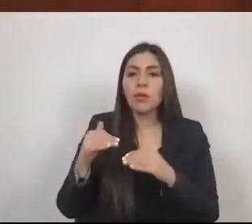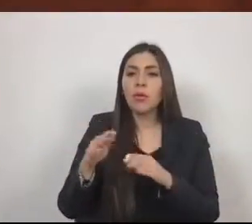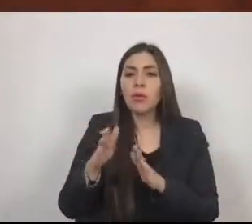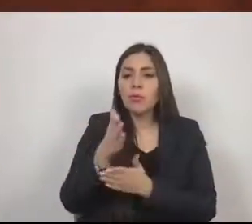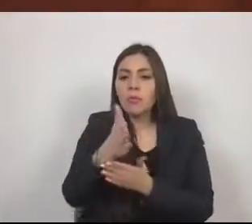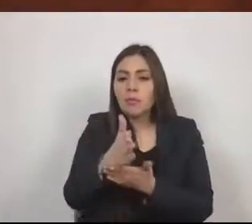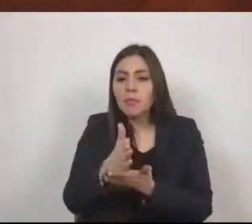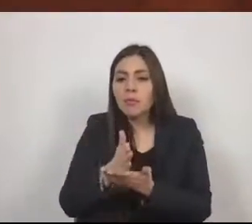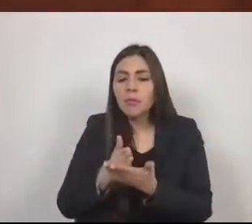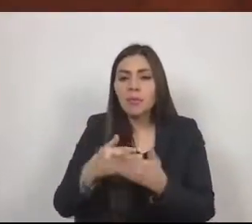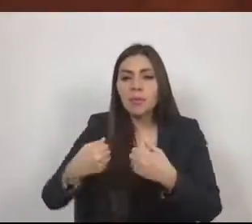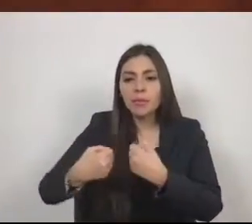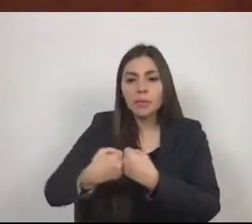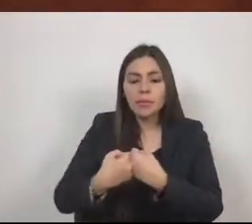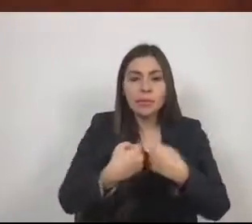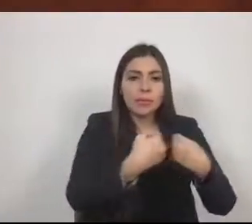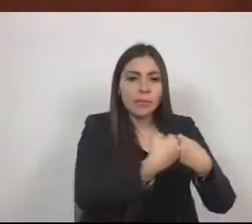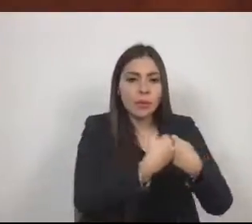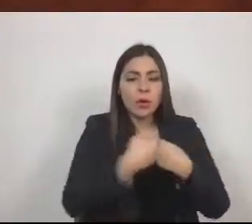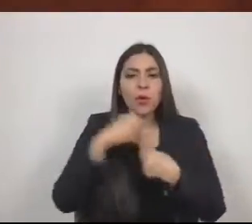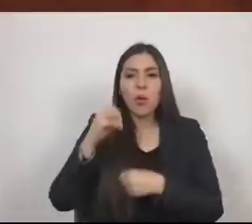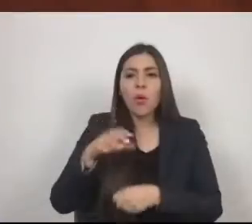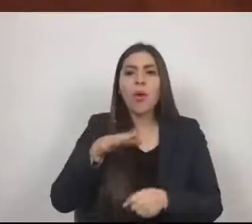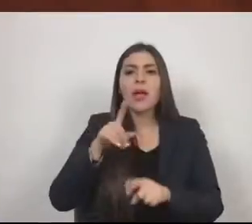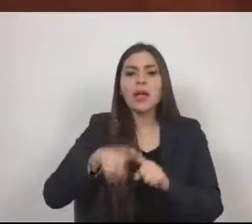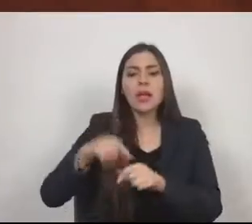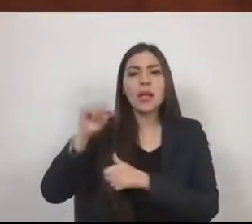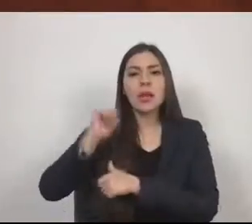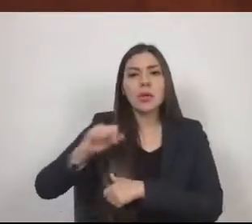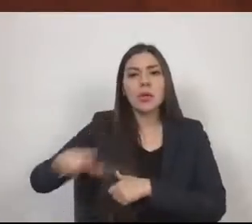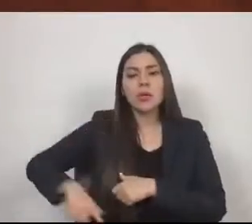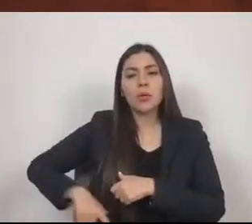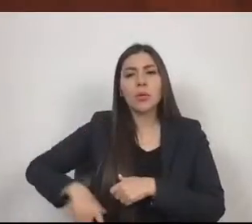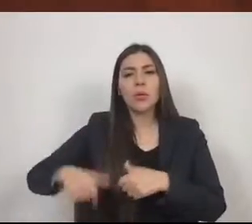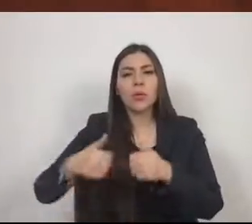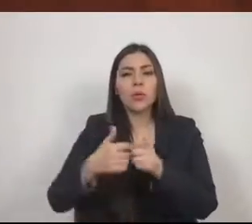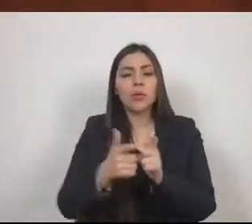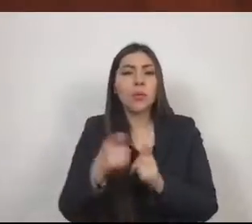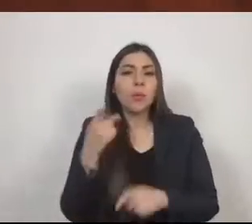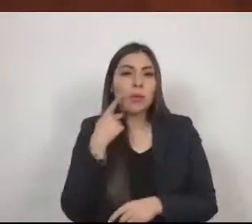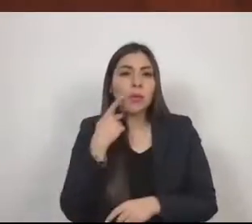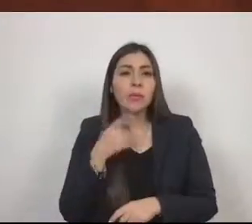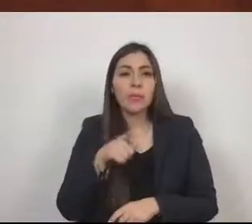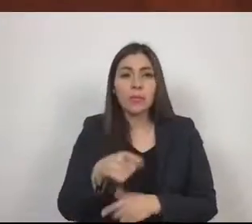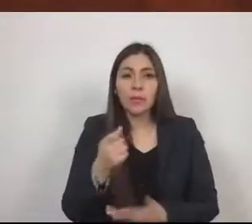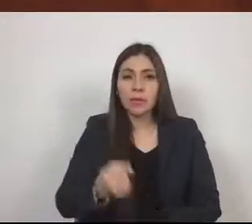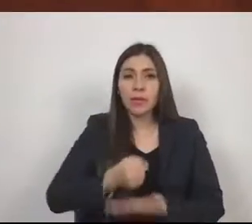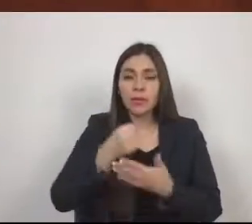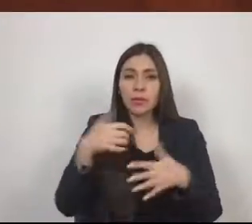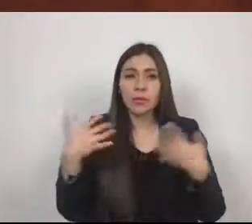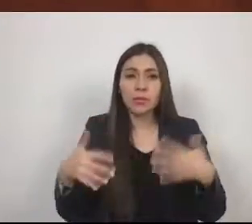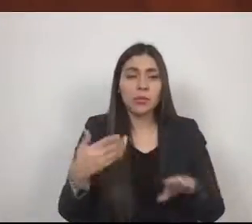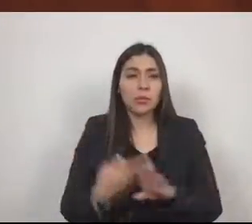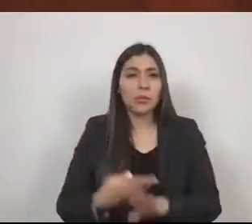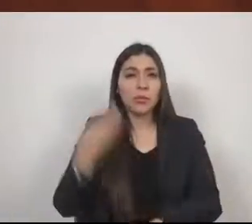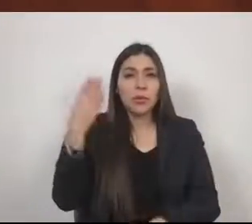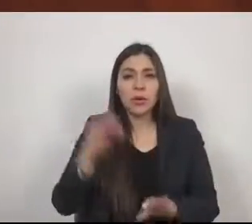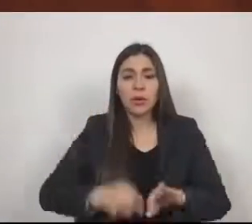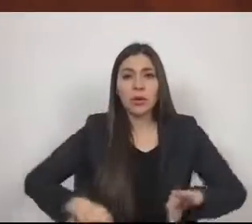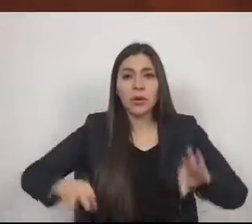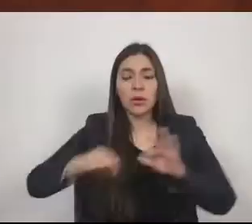gobiernan. Era de tal envergadura el fondo y de tal nivel de importancia para el desarrollo